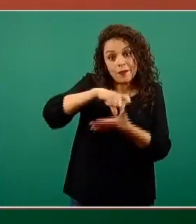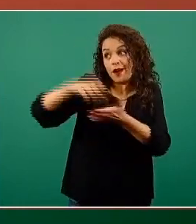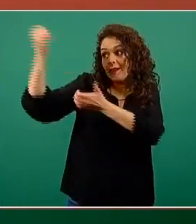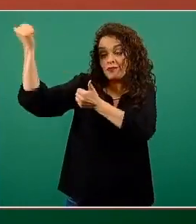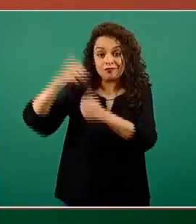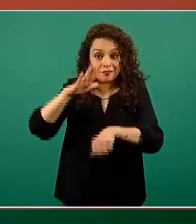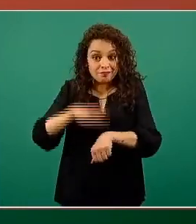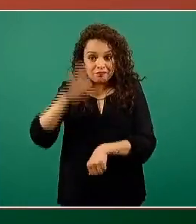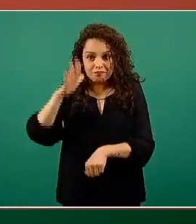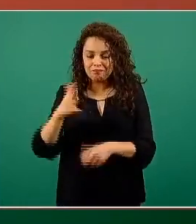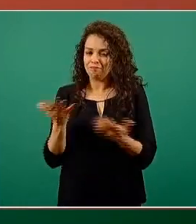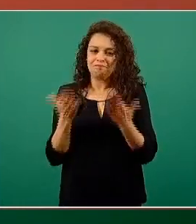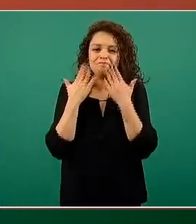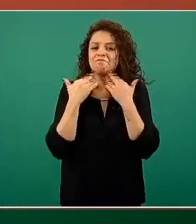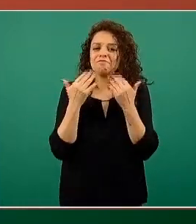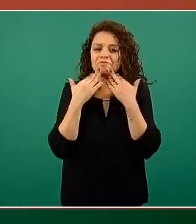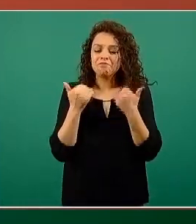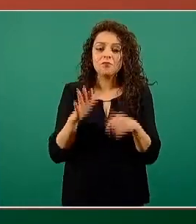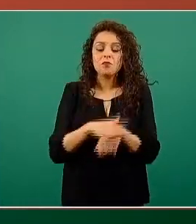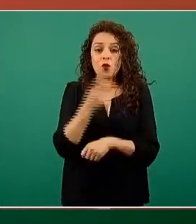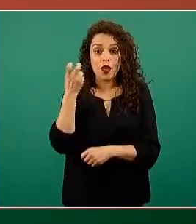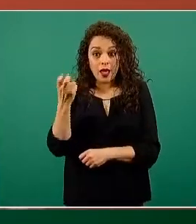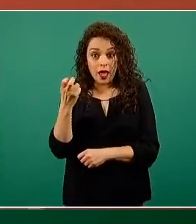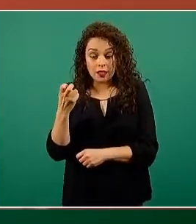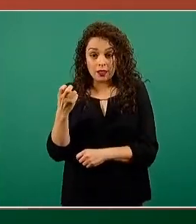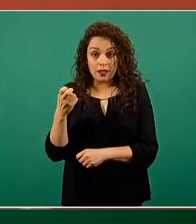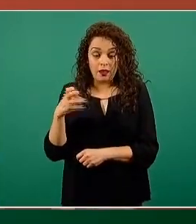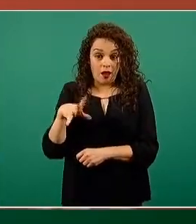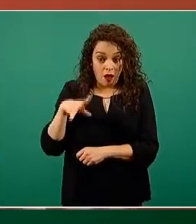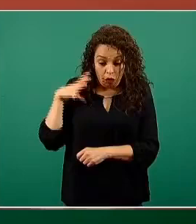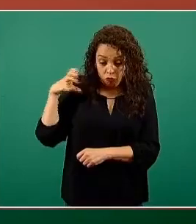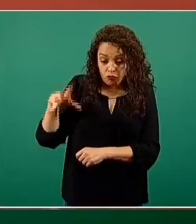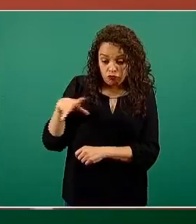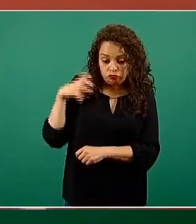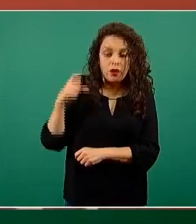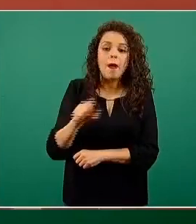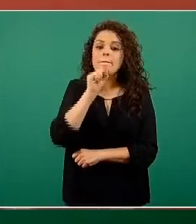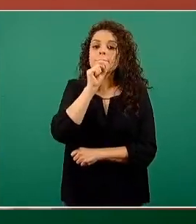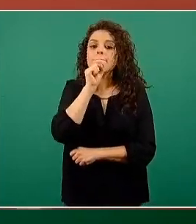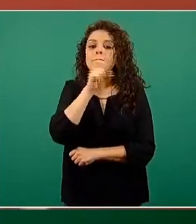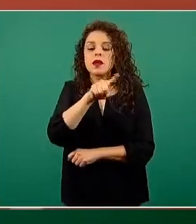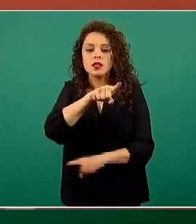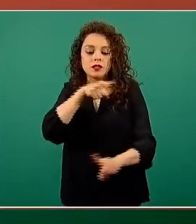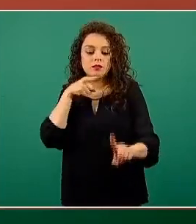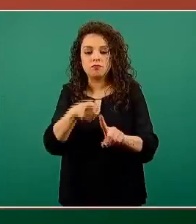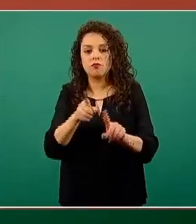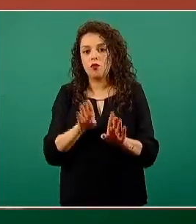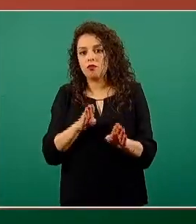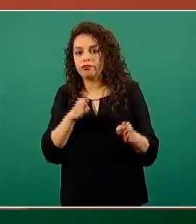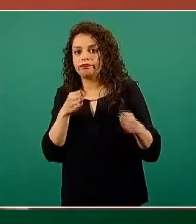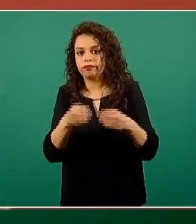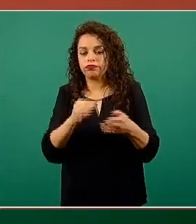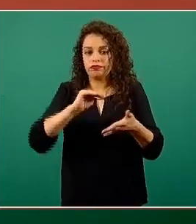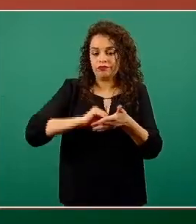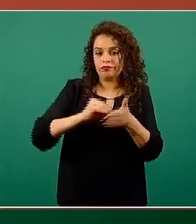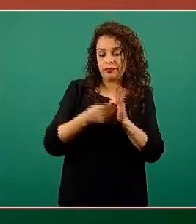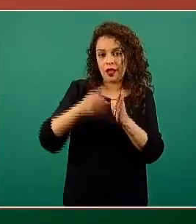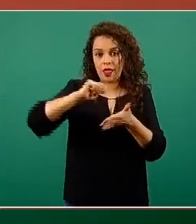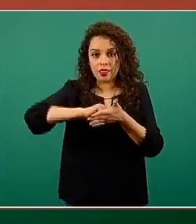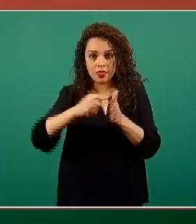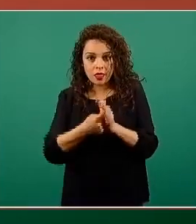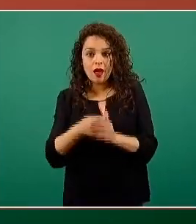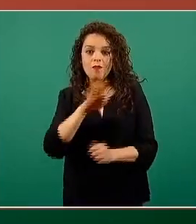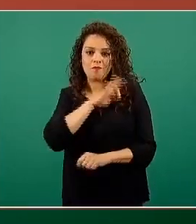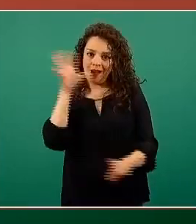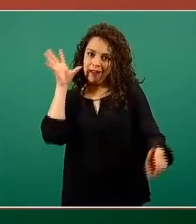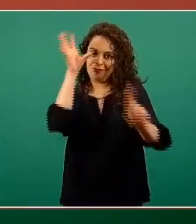siempre y cuando los esfuerzos contribuyan a una misma visión estratégica, técnica, para lograr el objetivo.